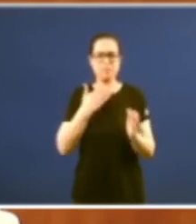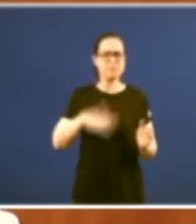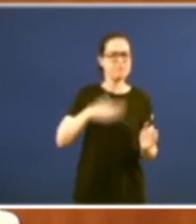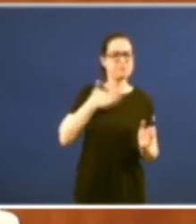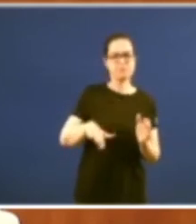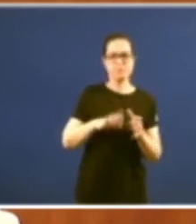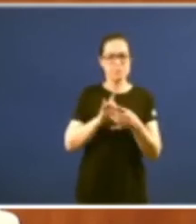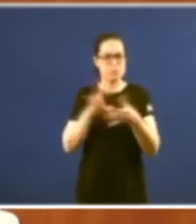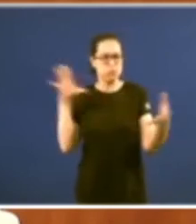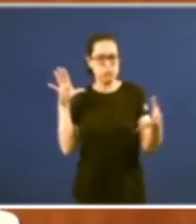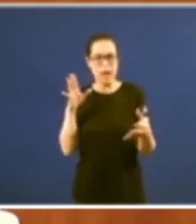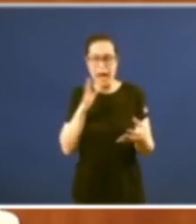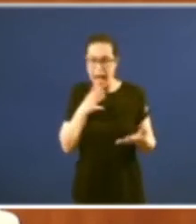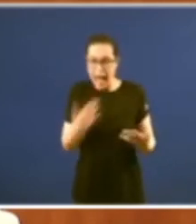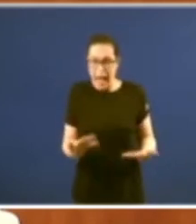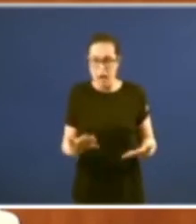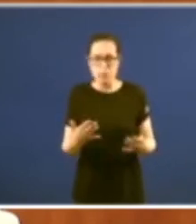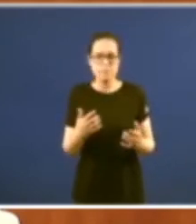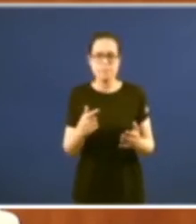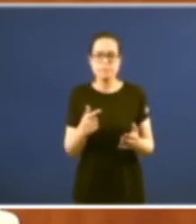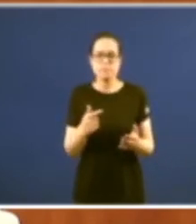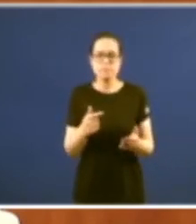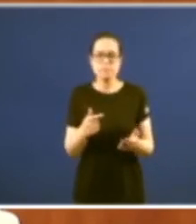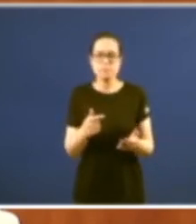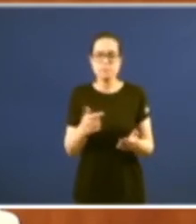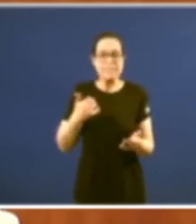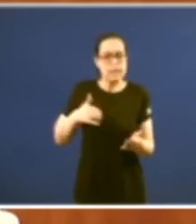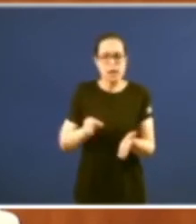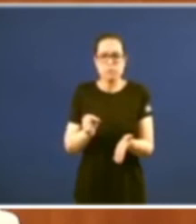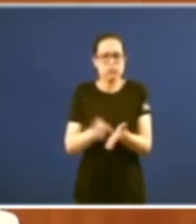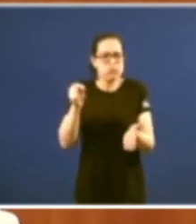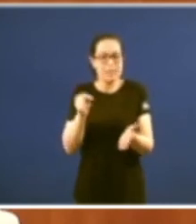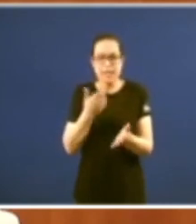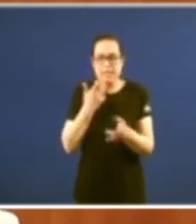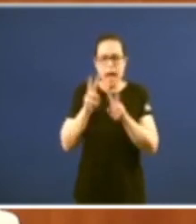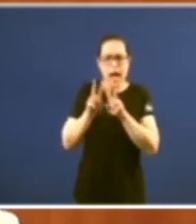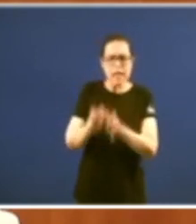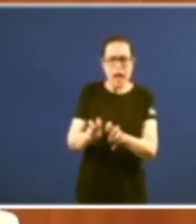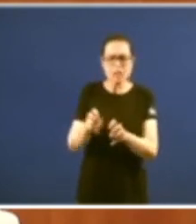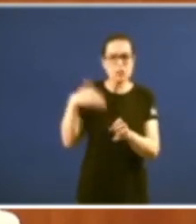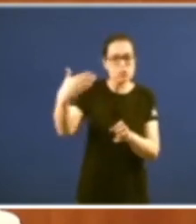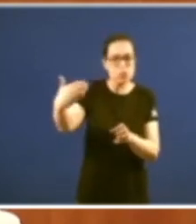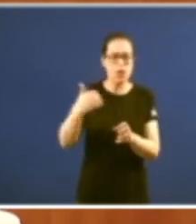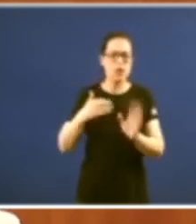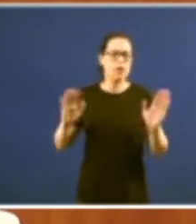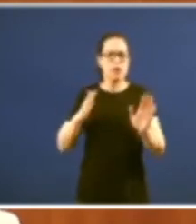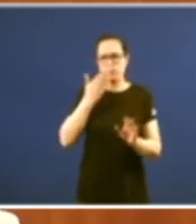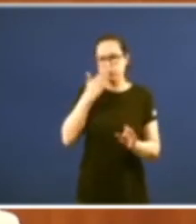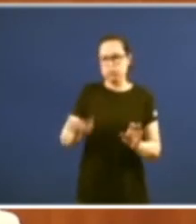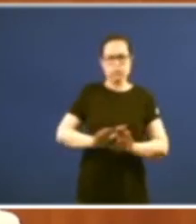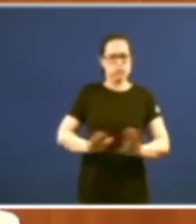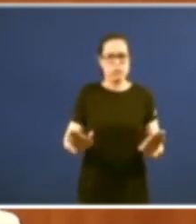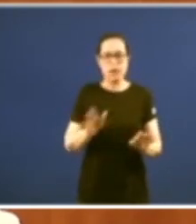nun tempo inmediato en que todo aquelo que requiere análisis parece que non interesa non? Estamos nun mundo de